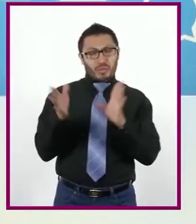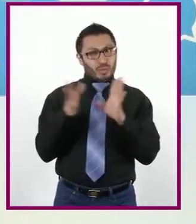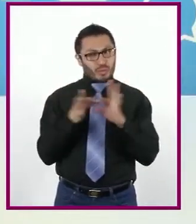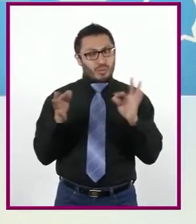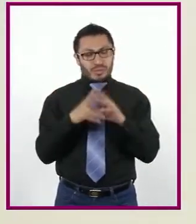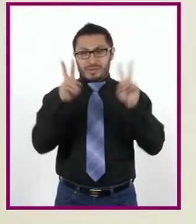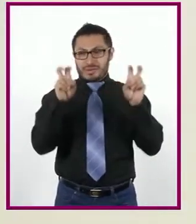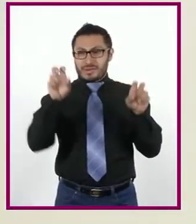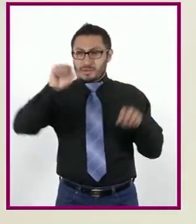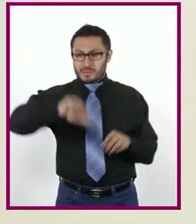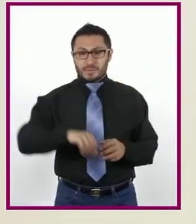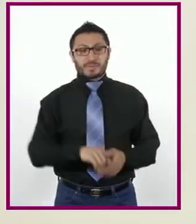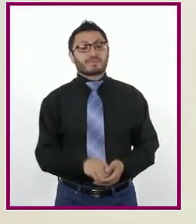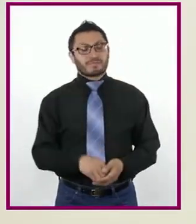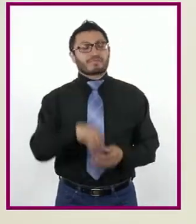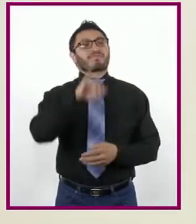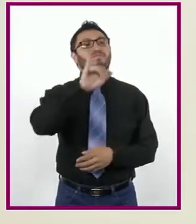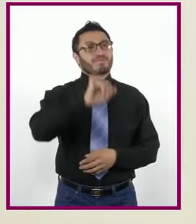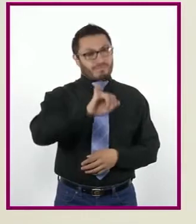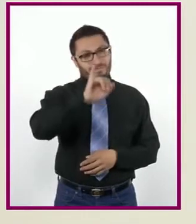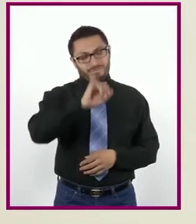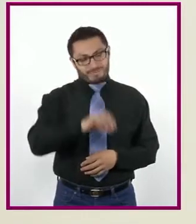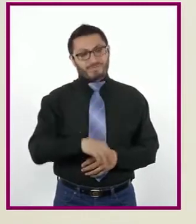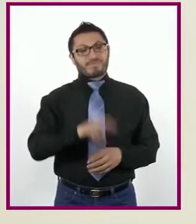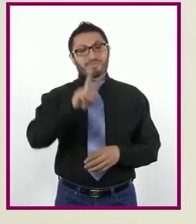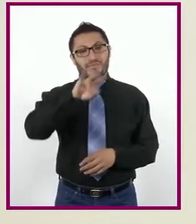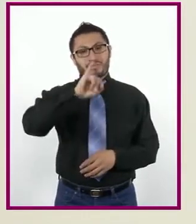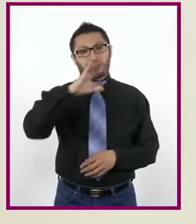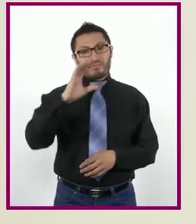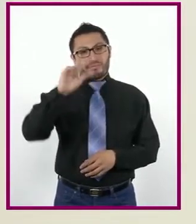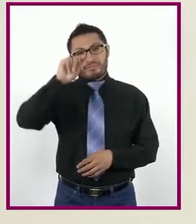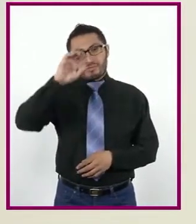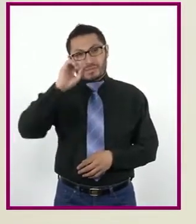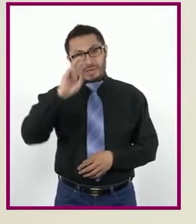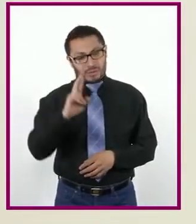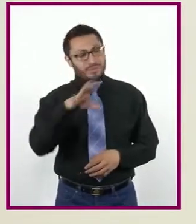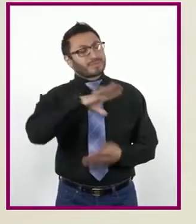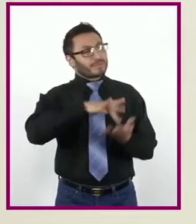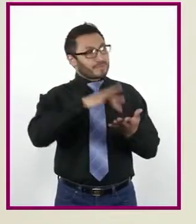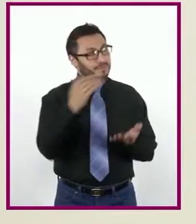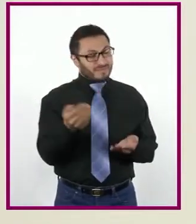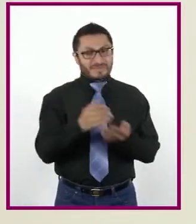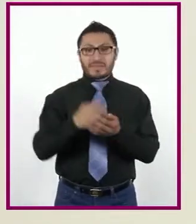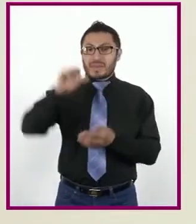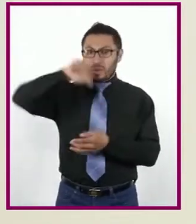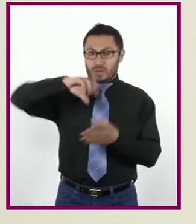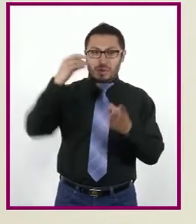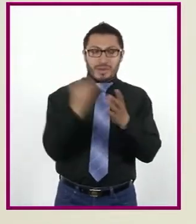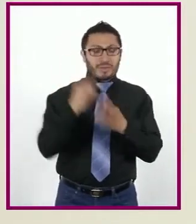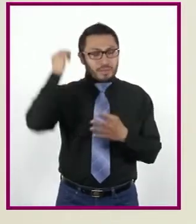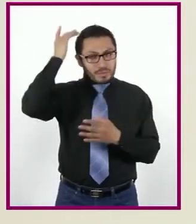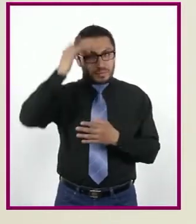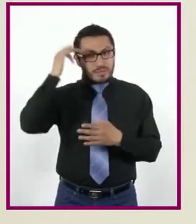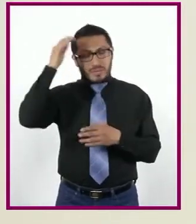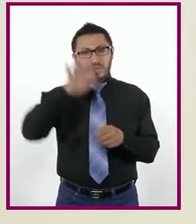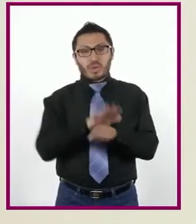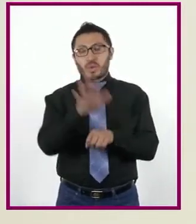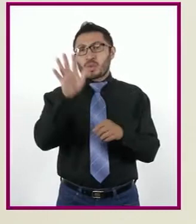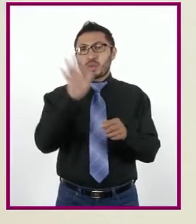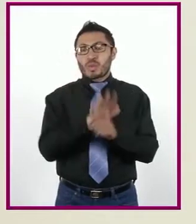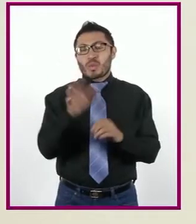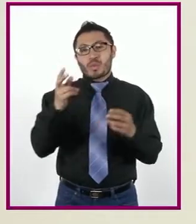el tema que veremos hoy? Claro que sí, Víctor. En esta sesión reflexionarán sobre la importancia de cada persona